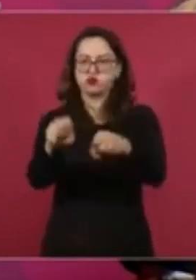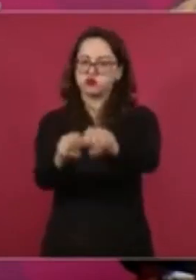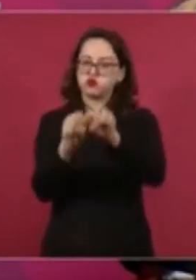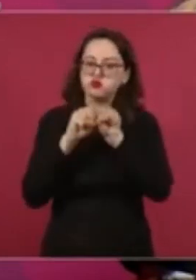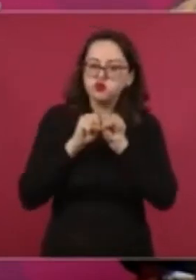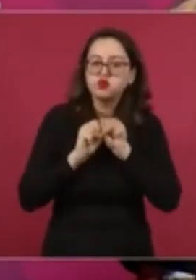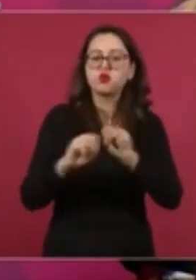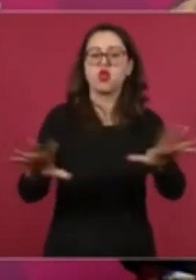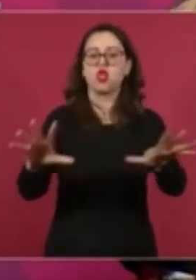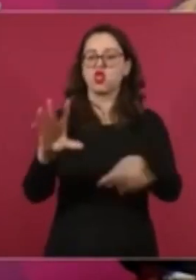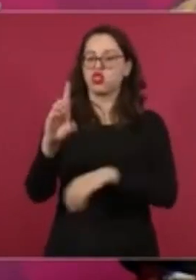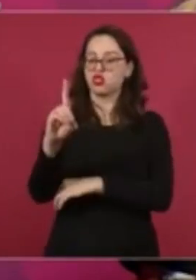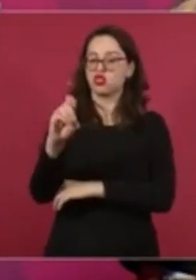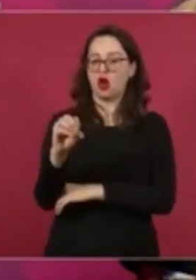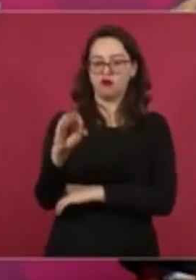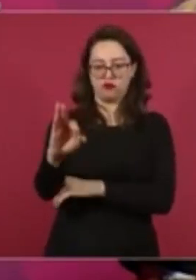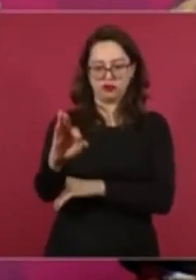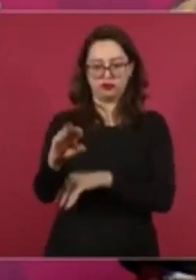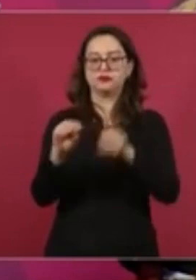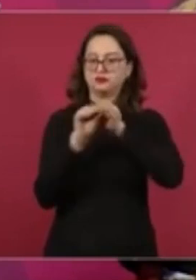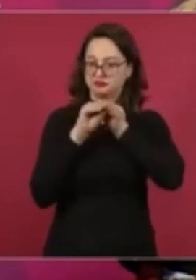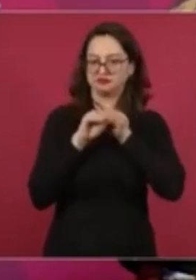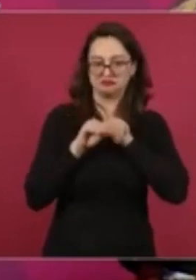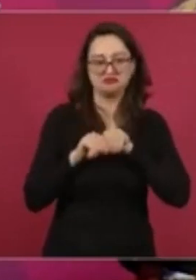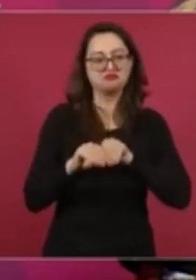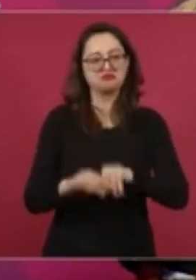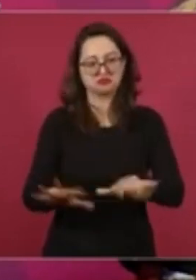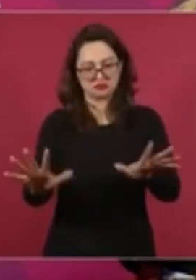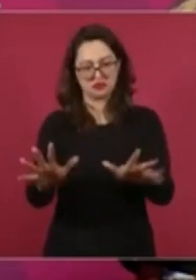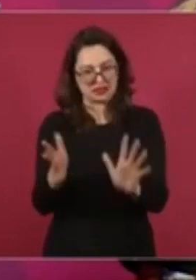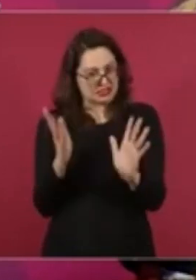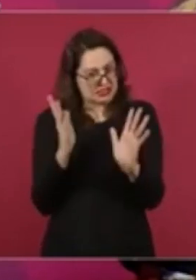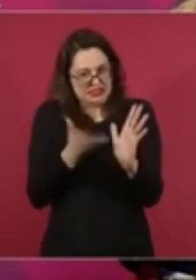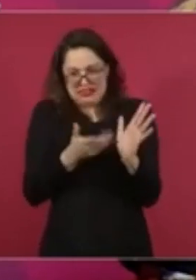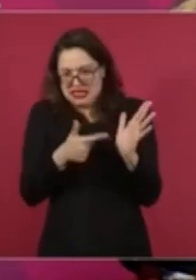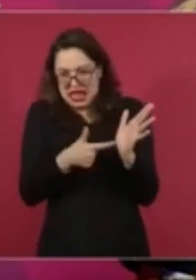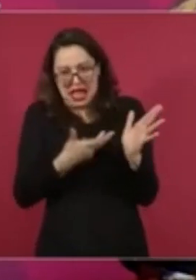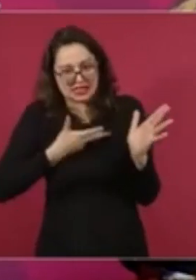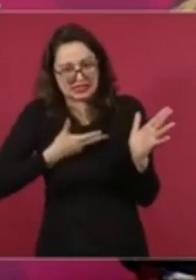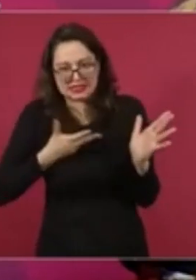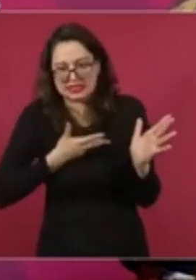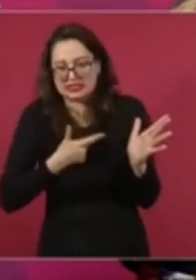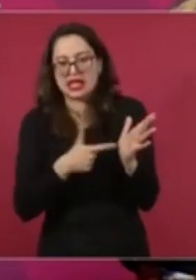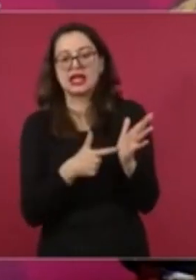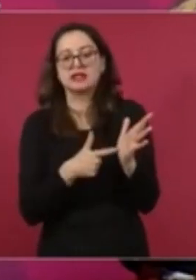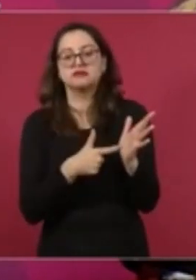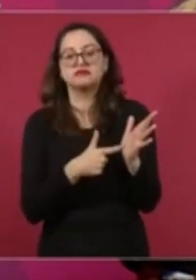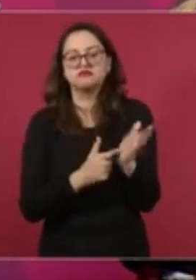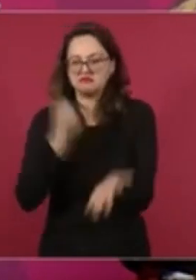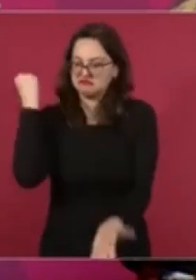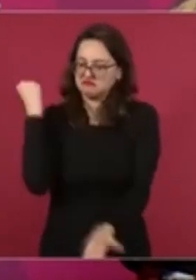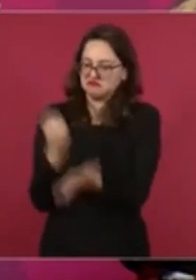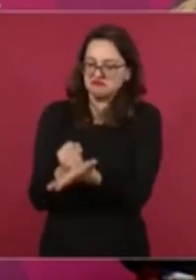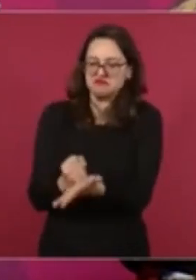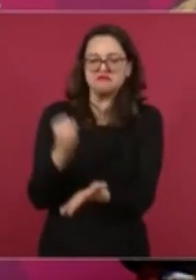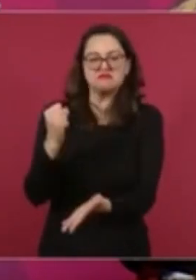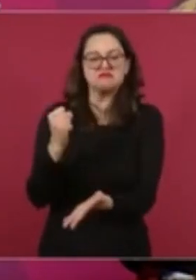en el diario oficial el decreto que establece